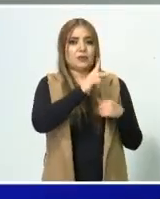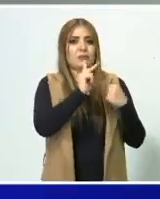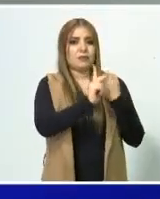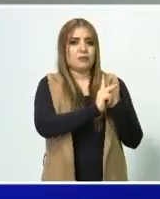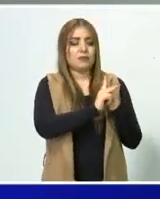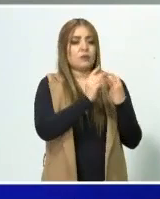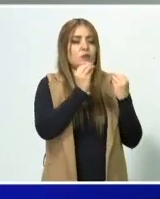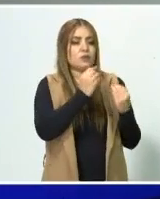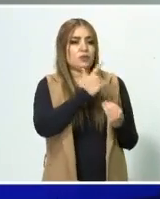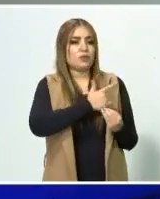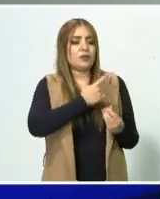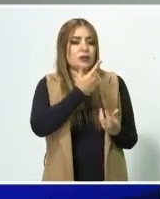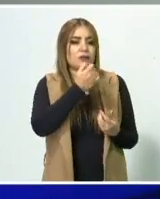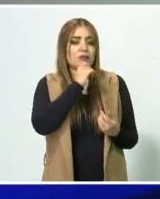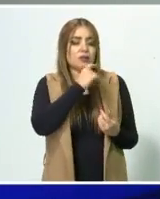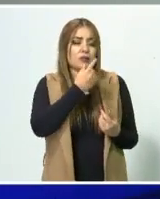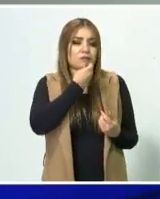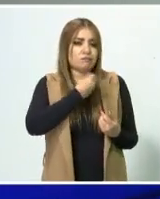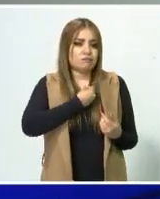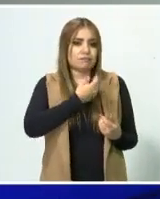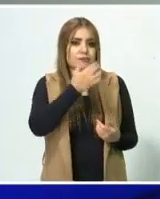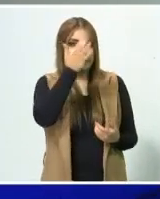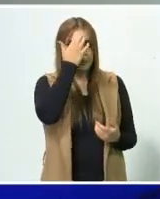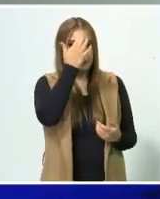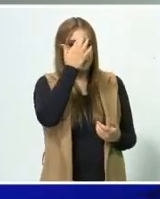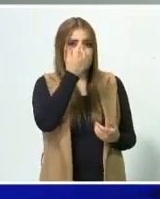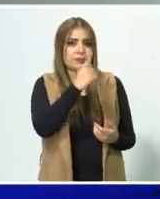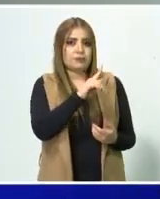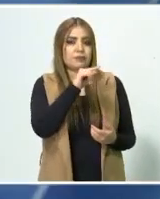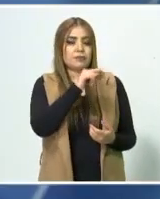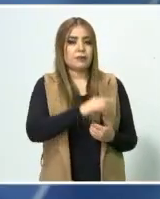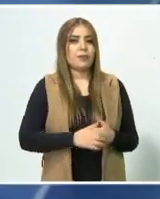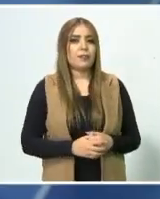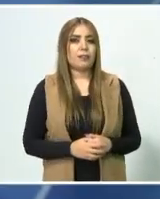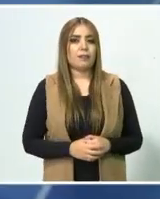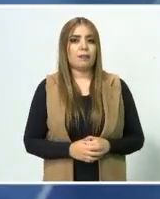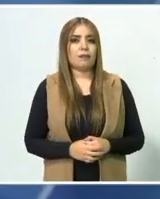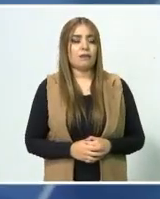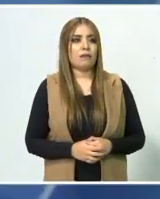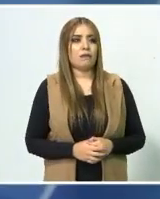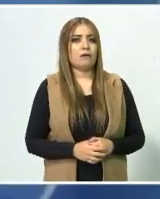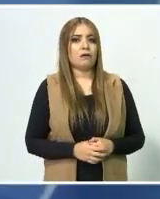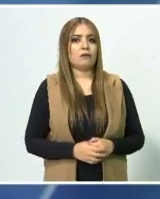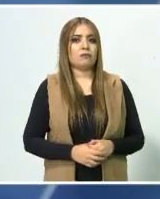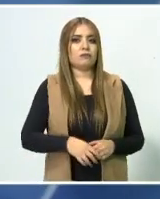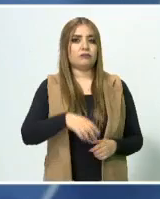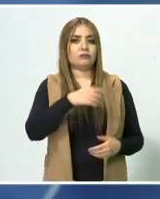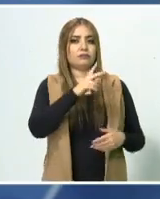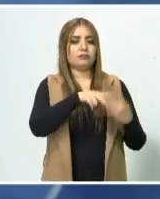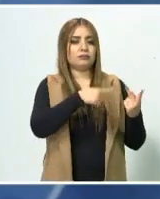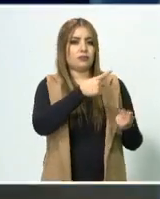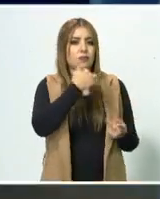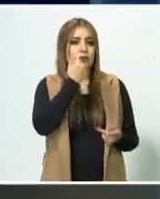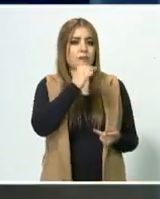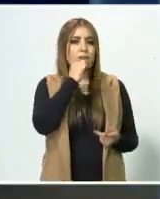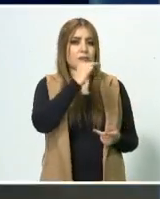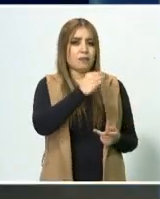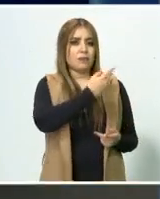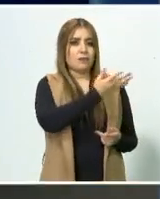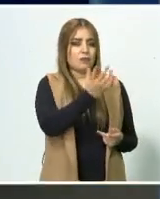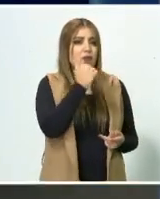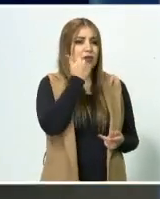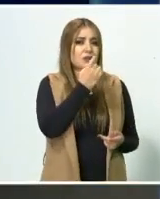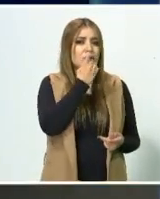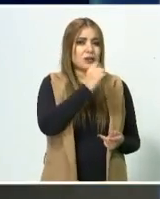da mucho gusto y mucha pena a la vez conocerte, Moisés, pero te vamos a echar la mano. ¿Quieres dar un mensaje? ¿Quieres decir algo?